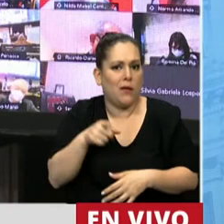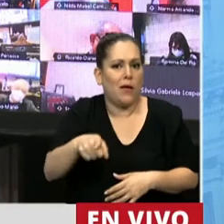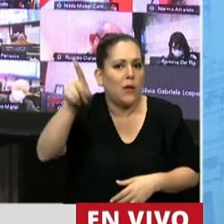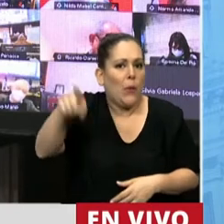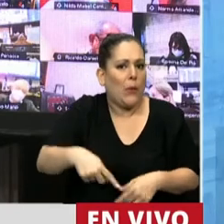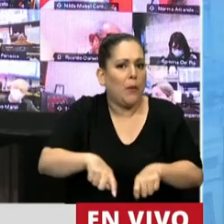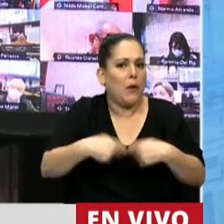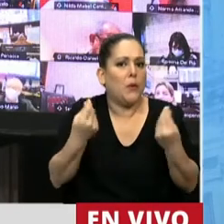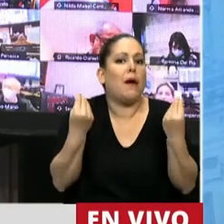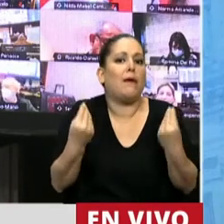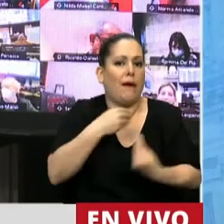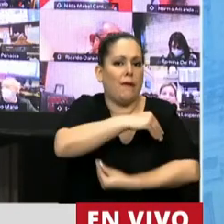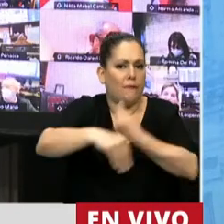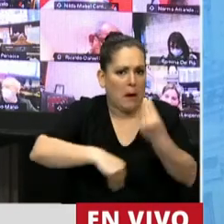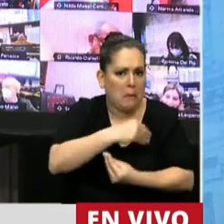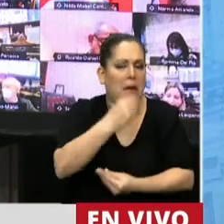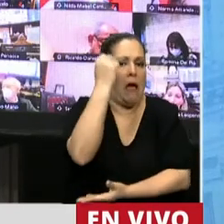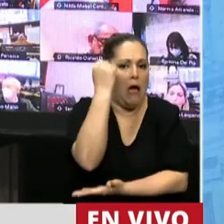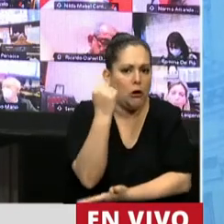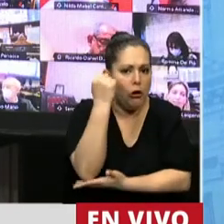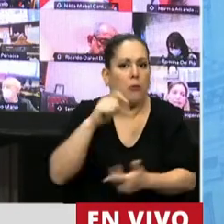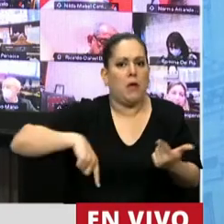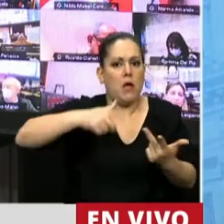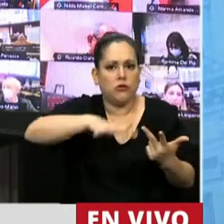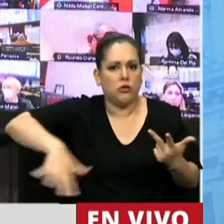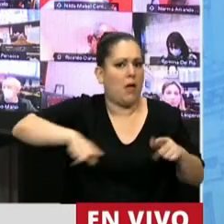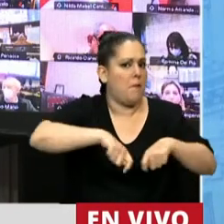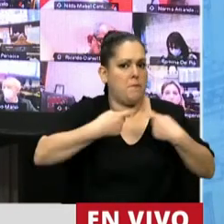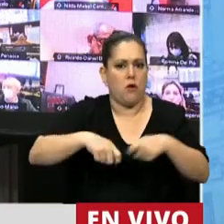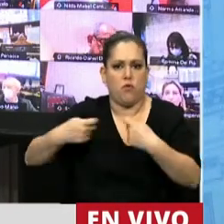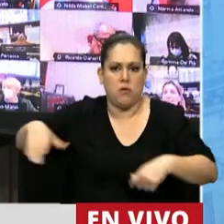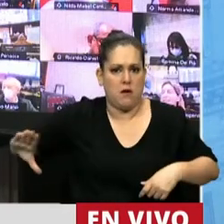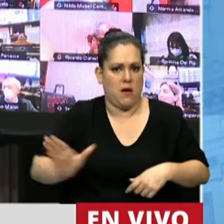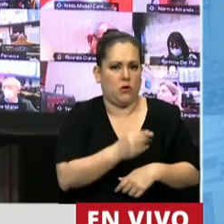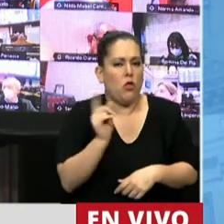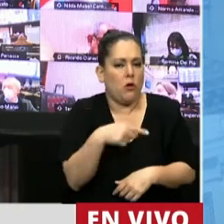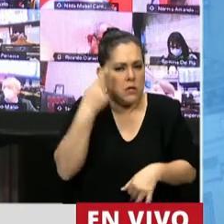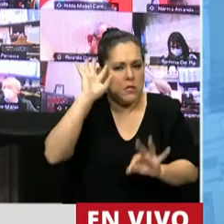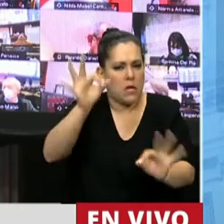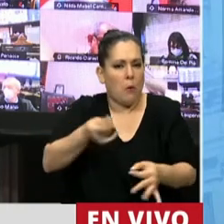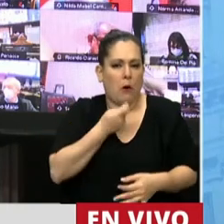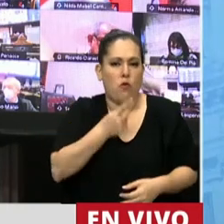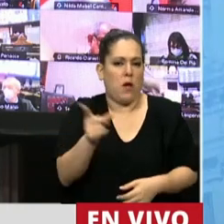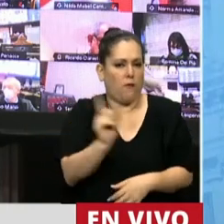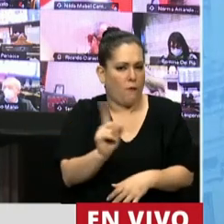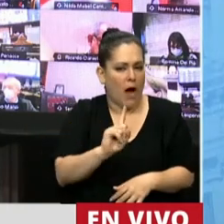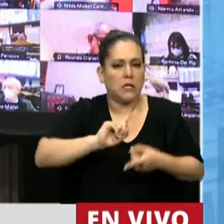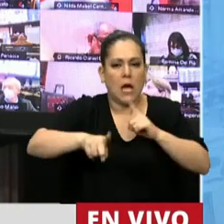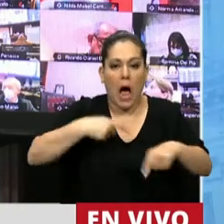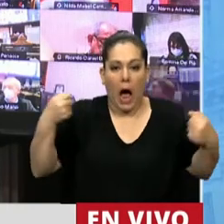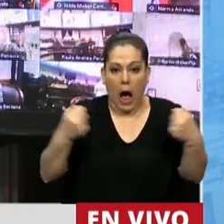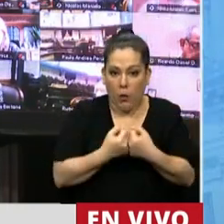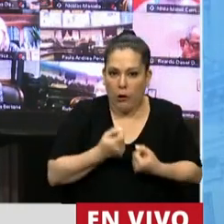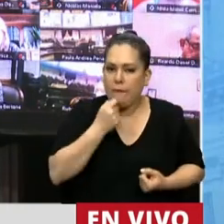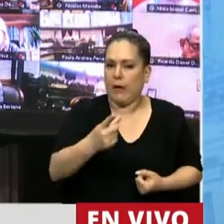afectan además a las familias, la economía y la sociedad en su conjunto. Sabemos que no es fácil nunca alcanzar un acuerdo en estos